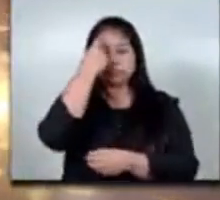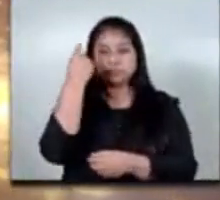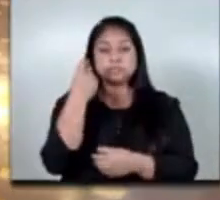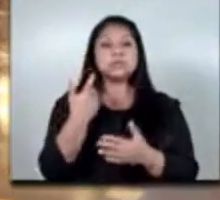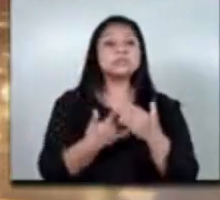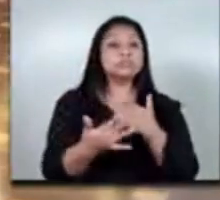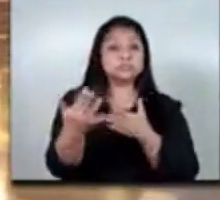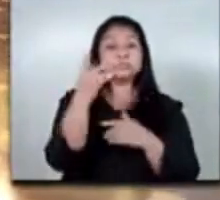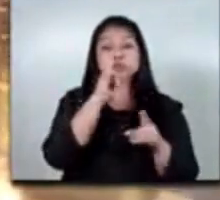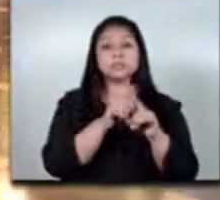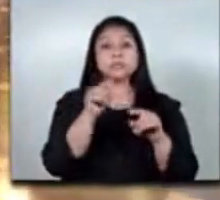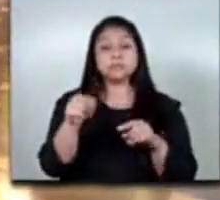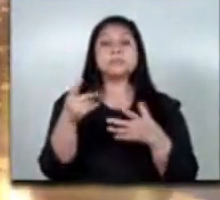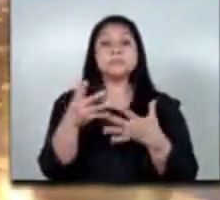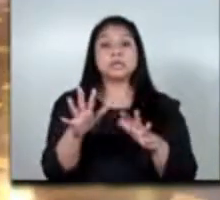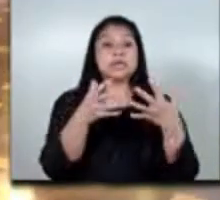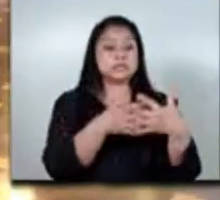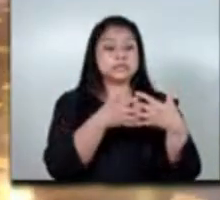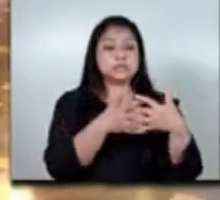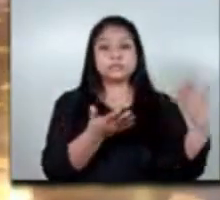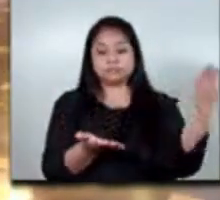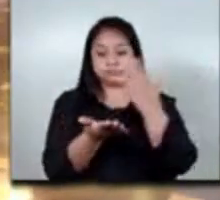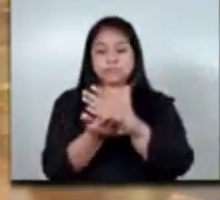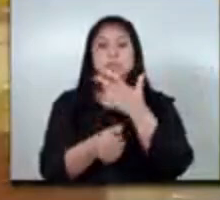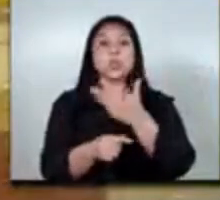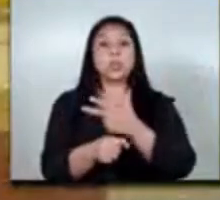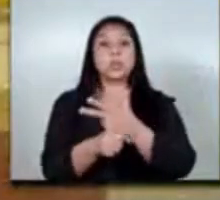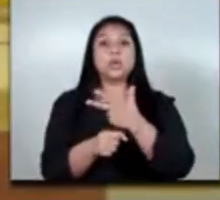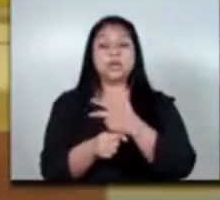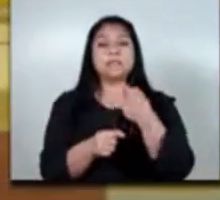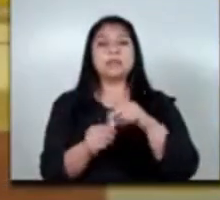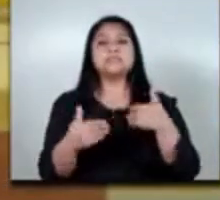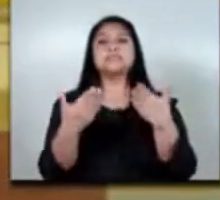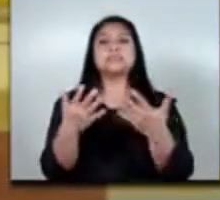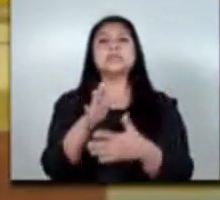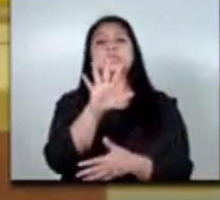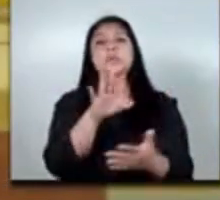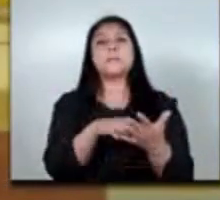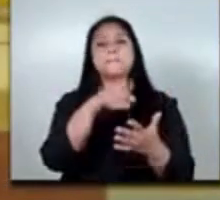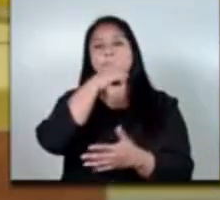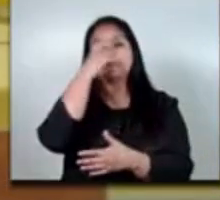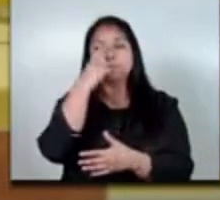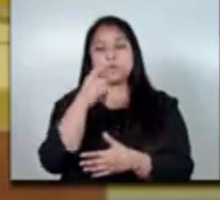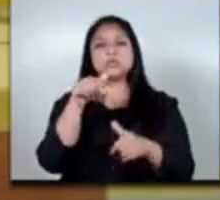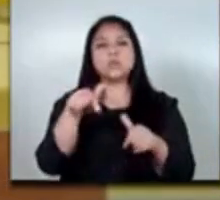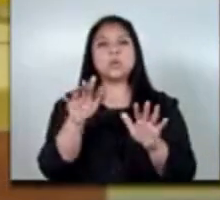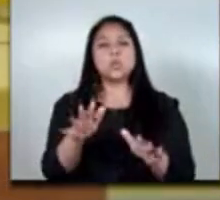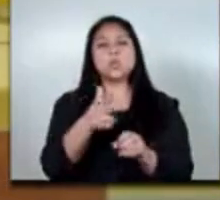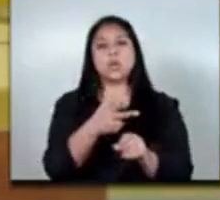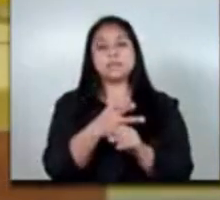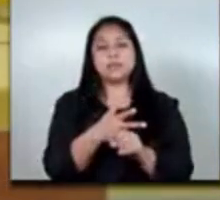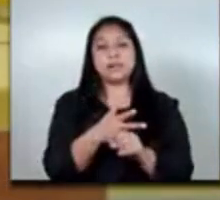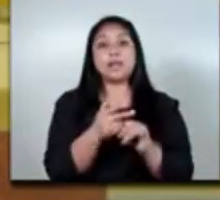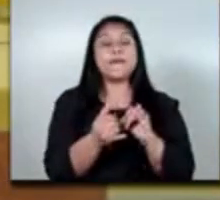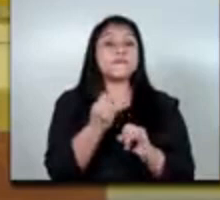empresas hindúes que se van a venir a instalar en guatemala van a principiar a generar 5 mil empleos en guatemala y para finales de año